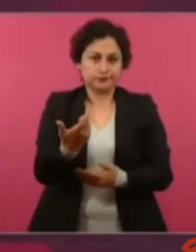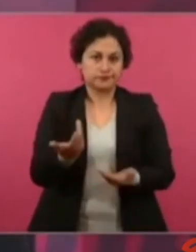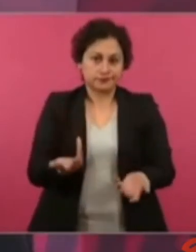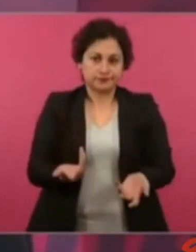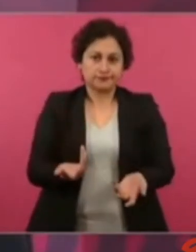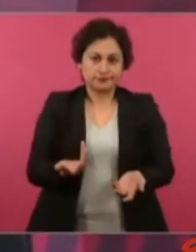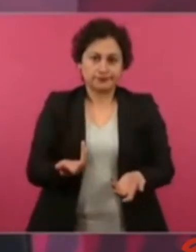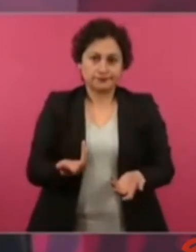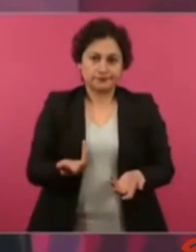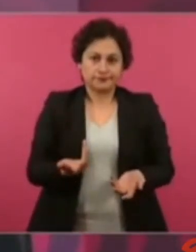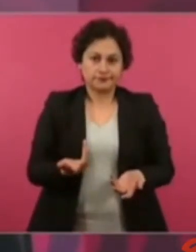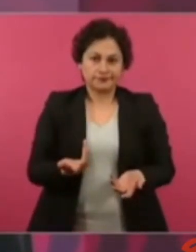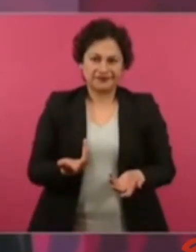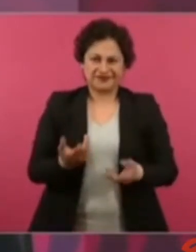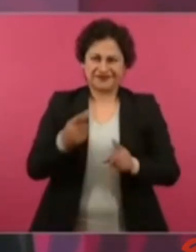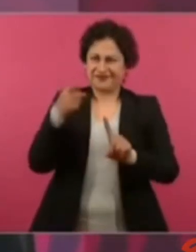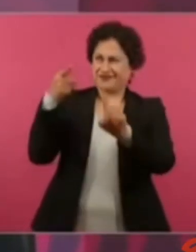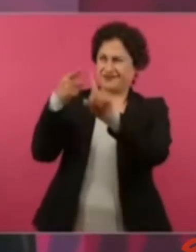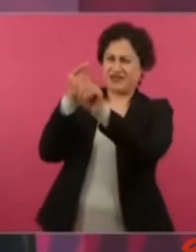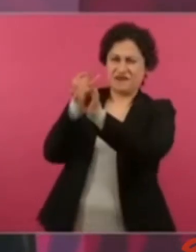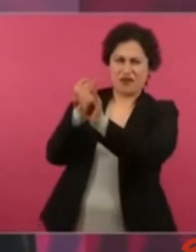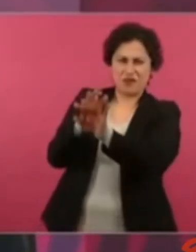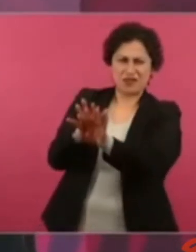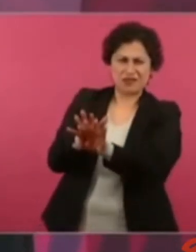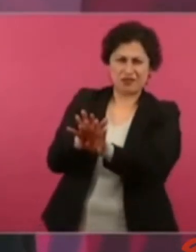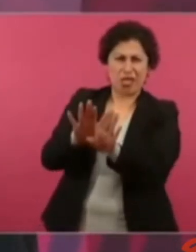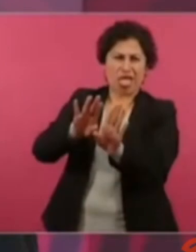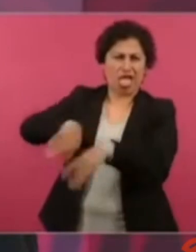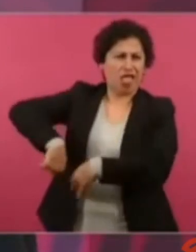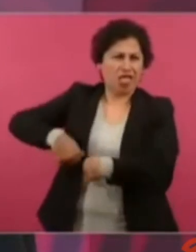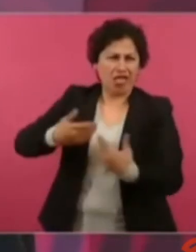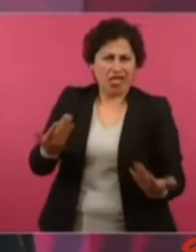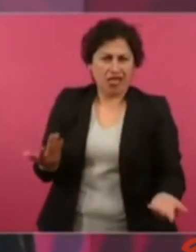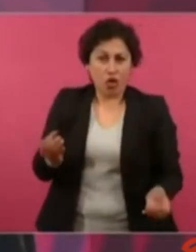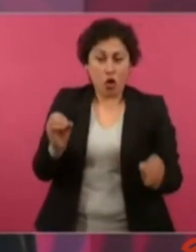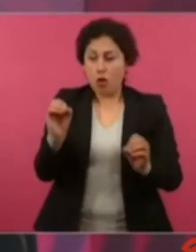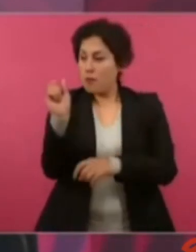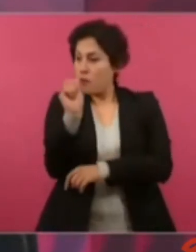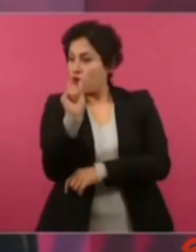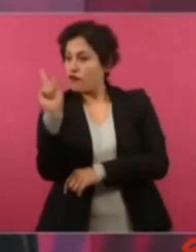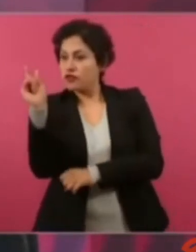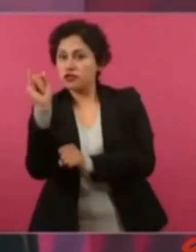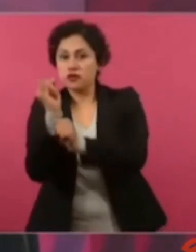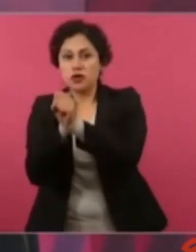nada que ver con la información, con el profesionalismo,